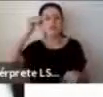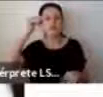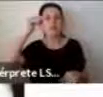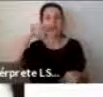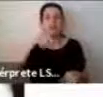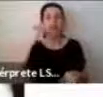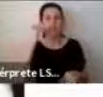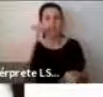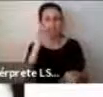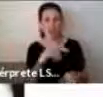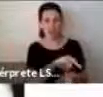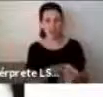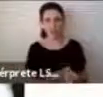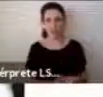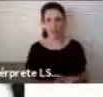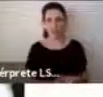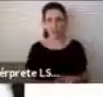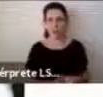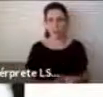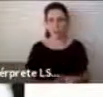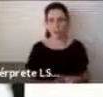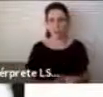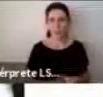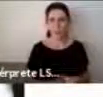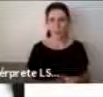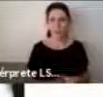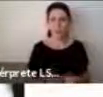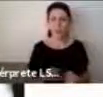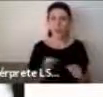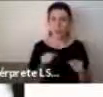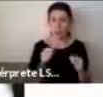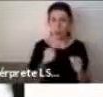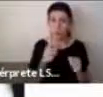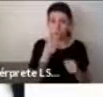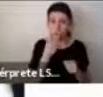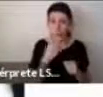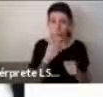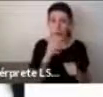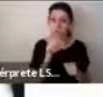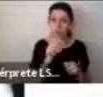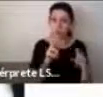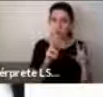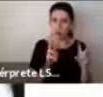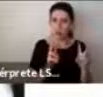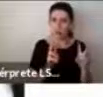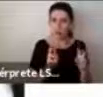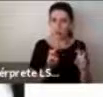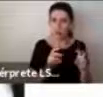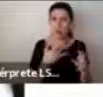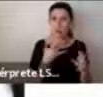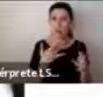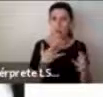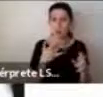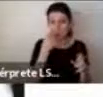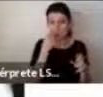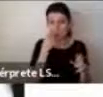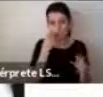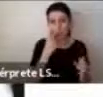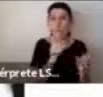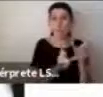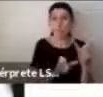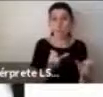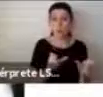De hecho, cada vez podemos observar que esto está siendo un tema precisamente porque la población con síndrome de Down está